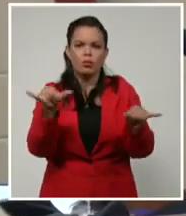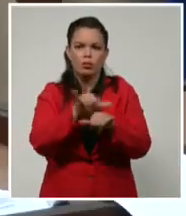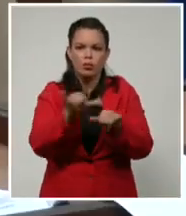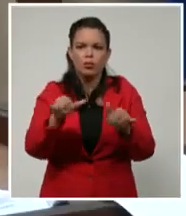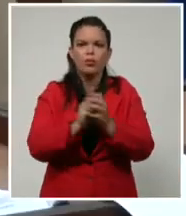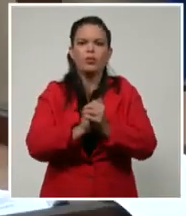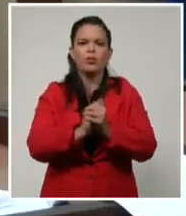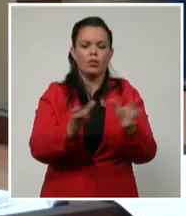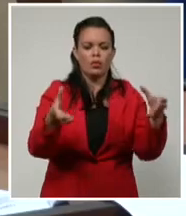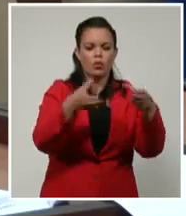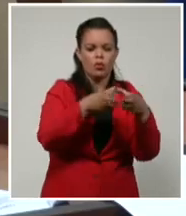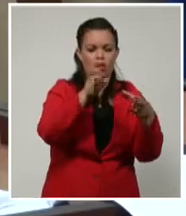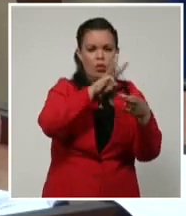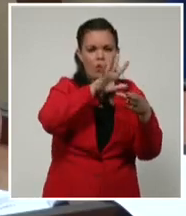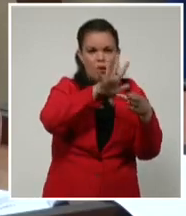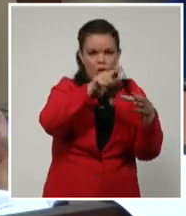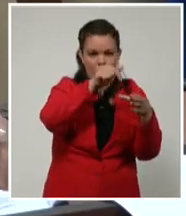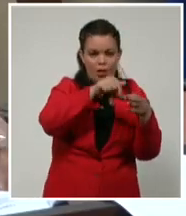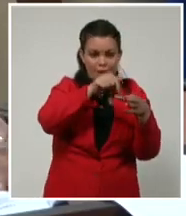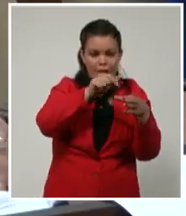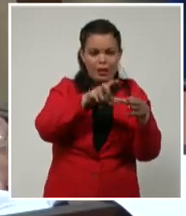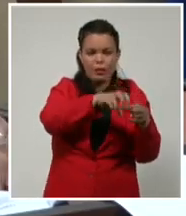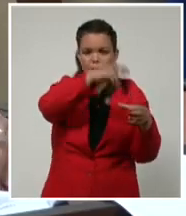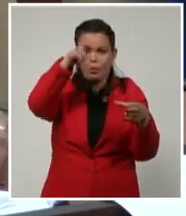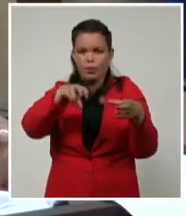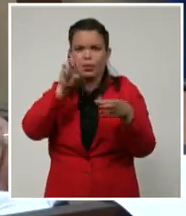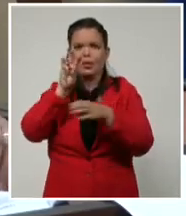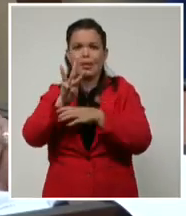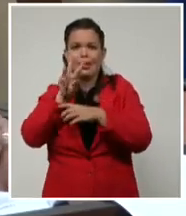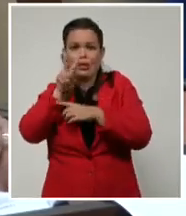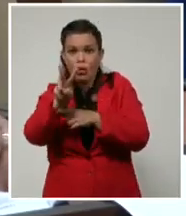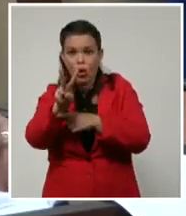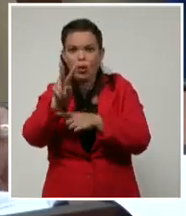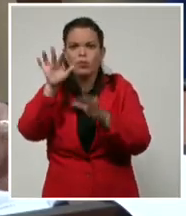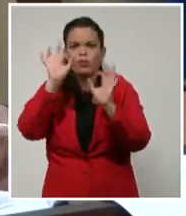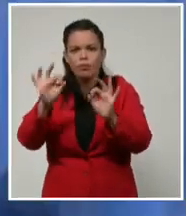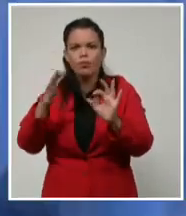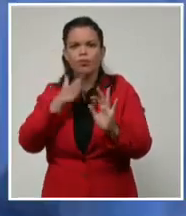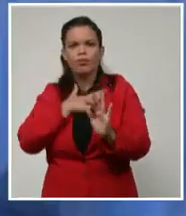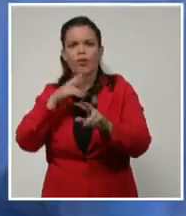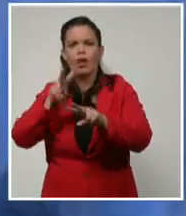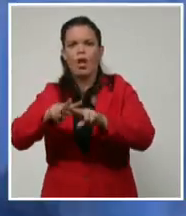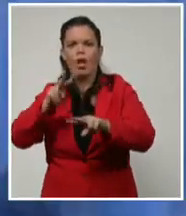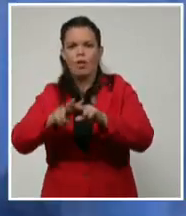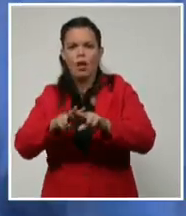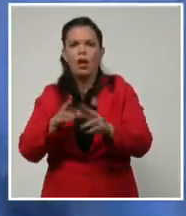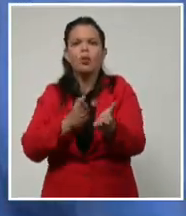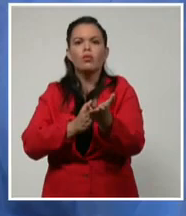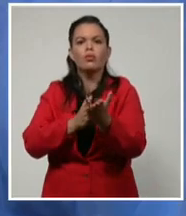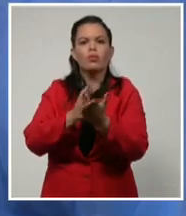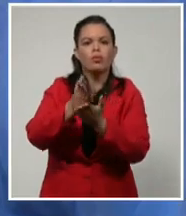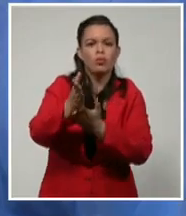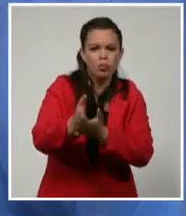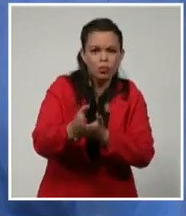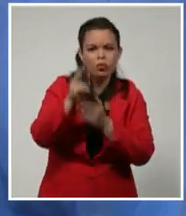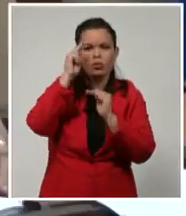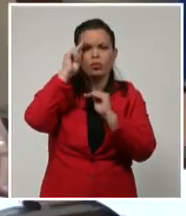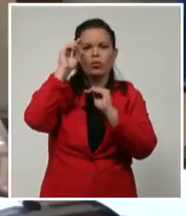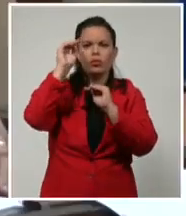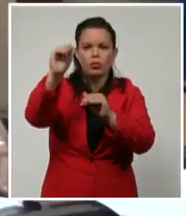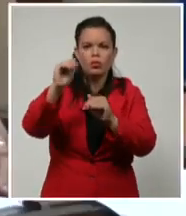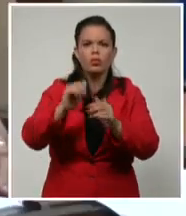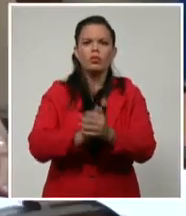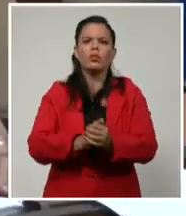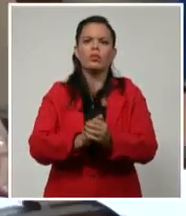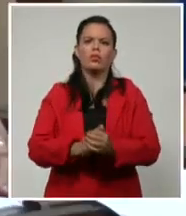confirmados correspondieron a la capital, donde hoy se mantienen activos 197 focos y 6 eventos de transmisión local.